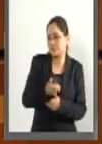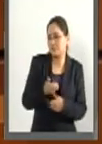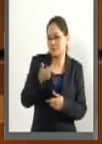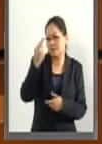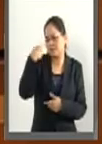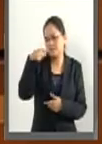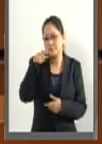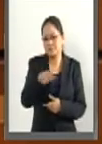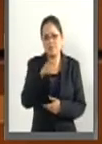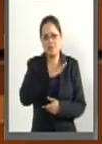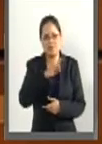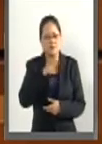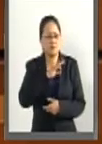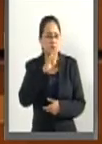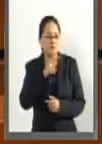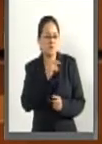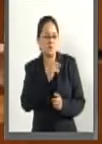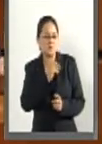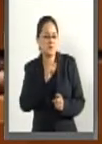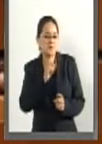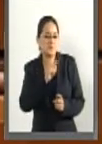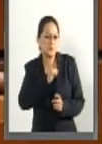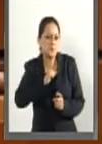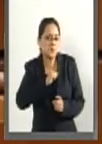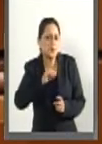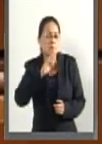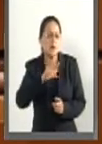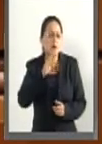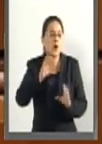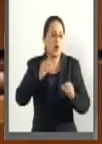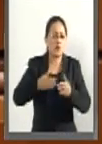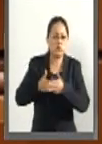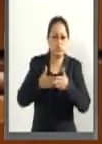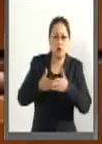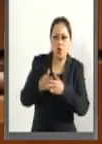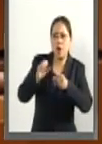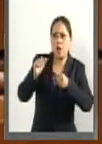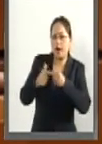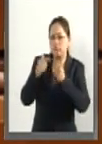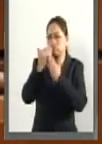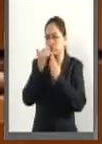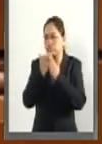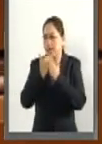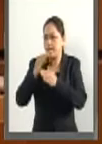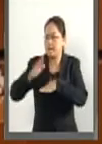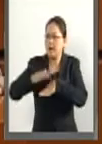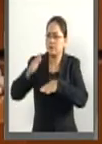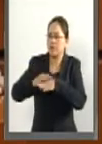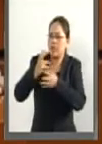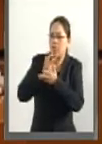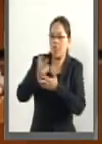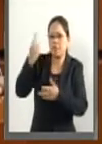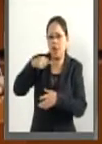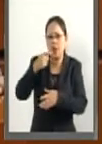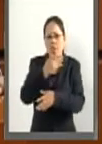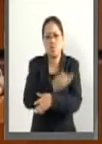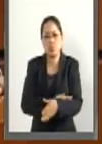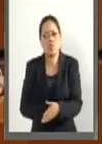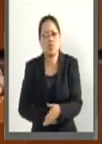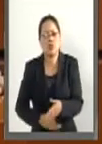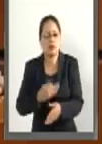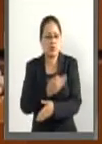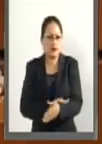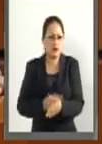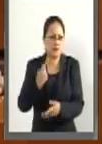obtener privilegios o obstáculos y requisitos adicionales justamente para poder ofrecer